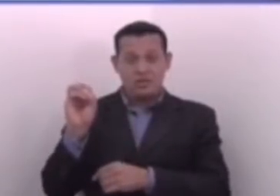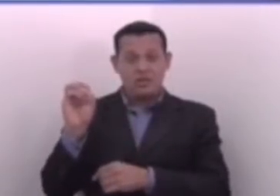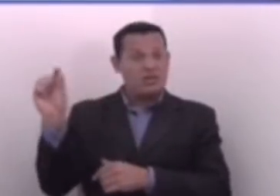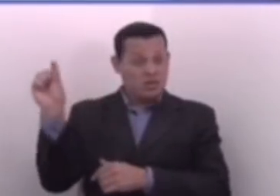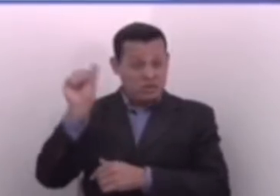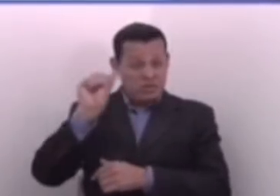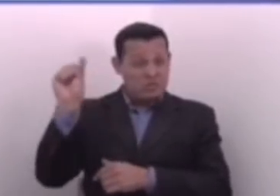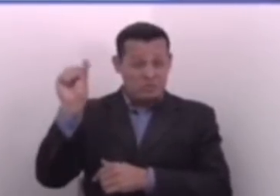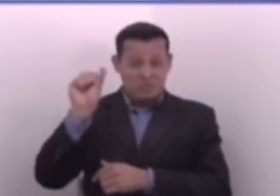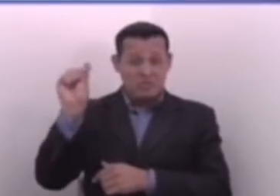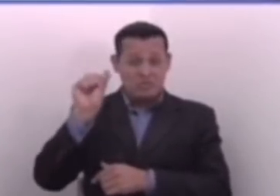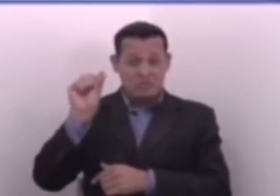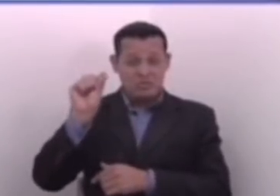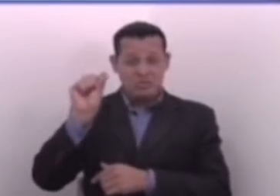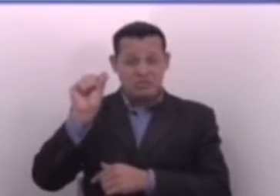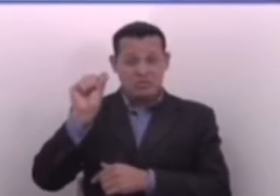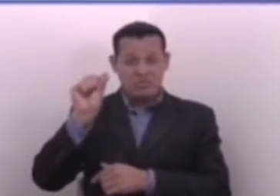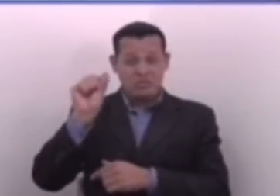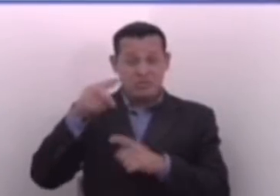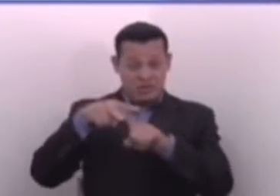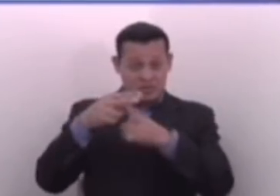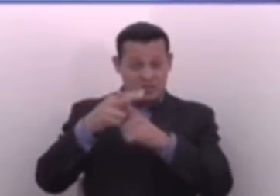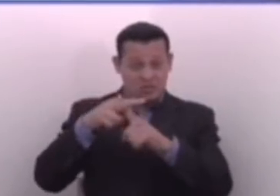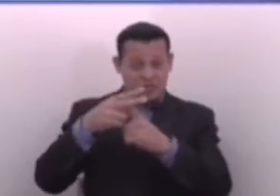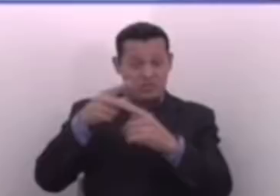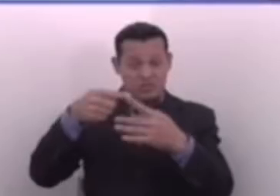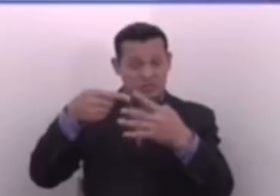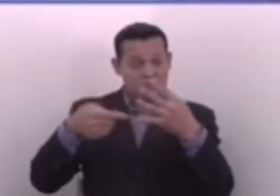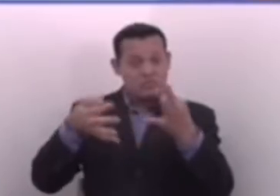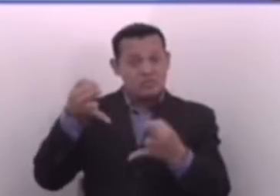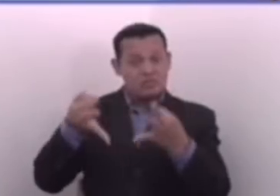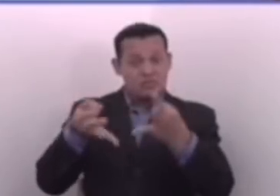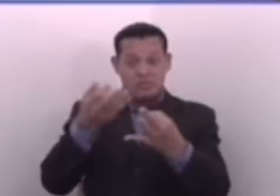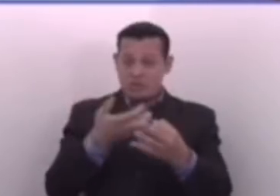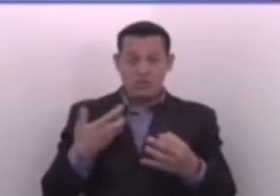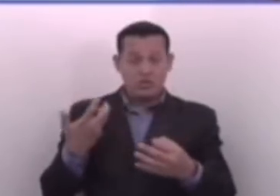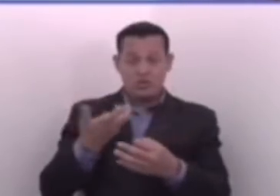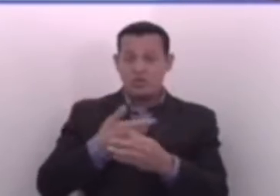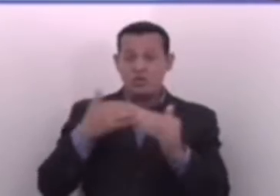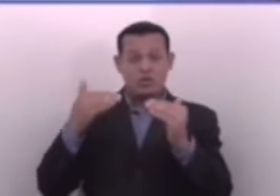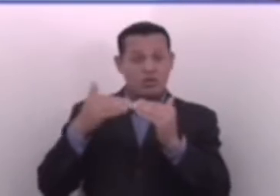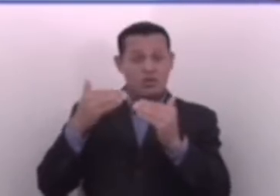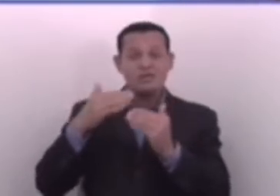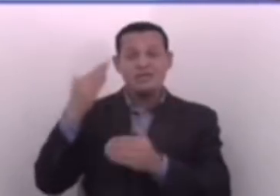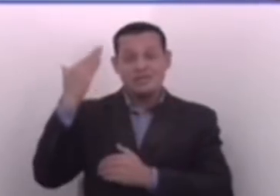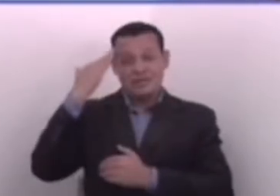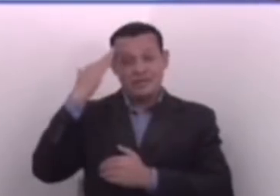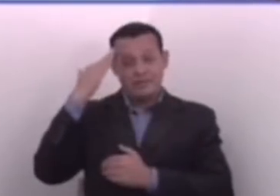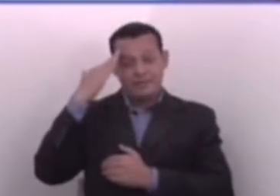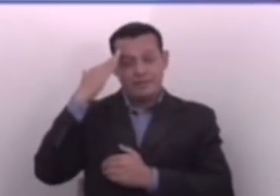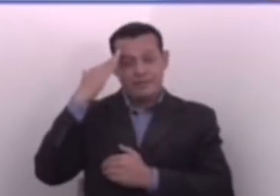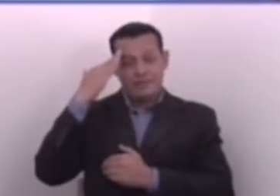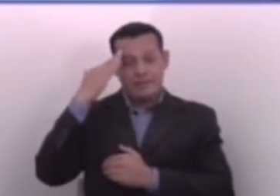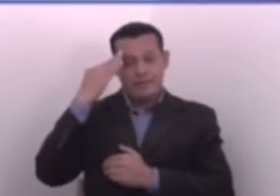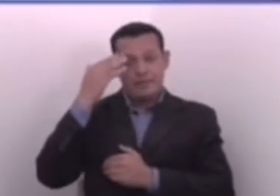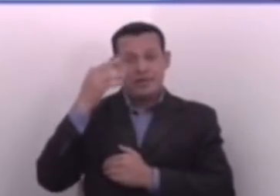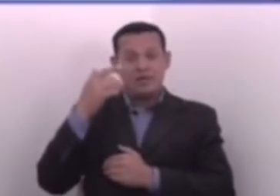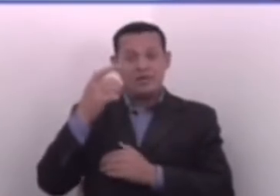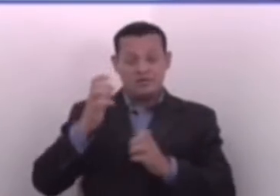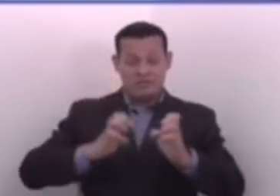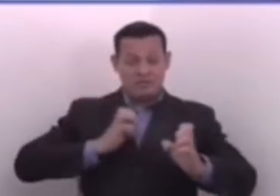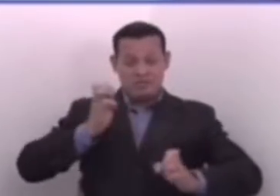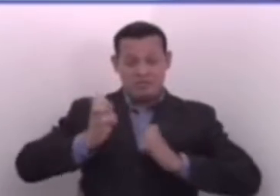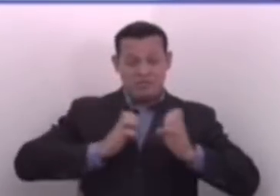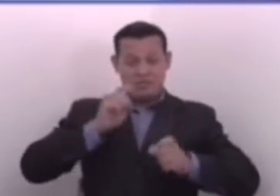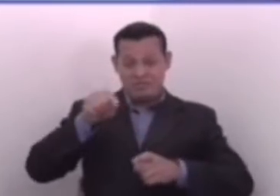faculta como una herramienta legal. Nosotros también sabemos que lo que motivó